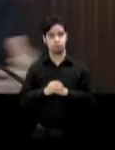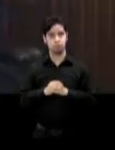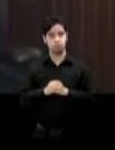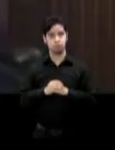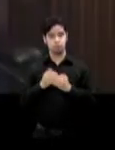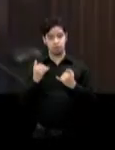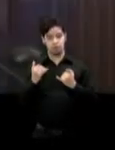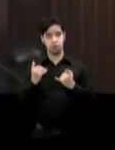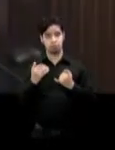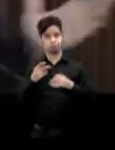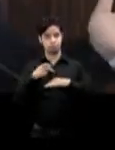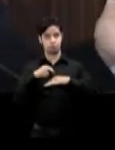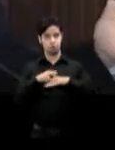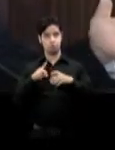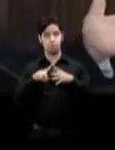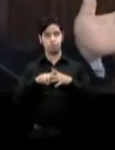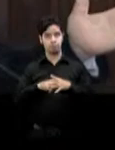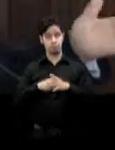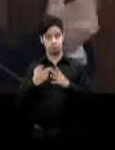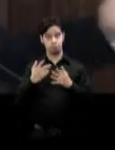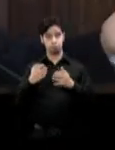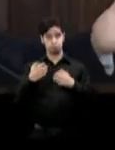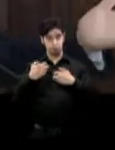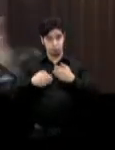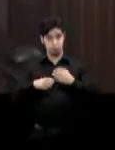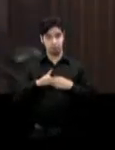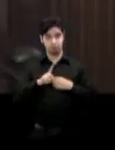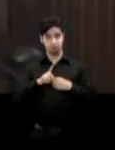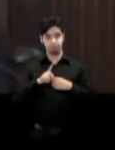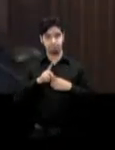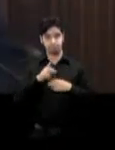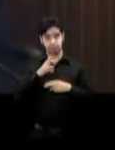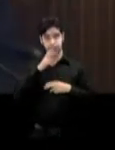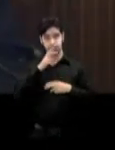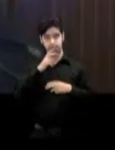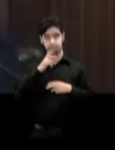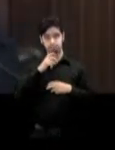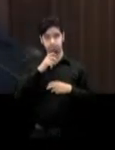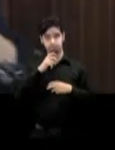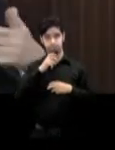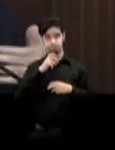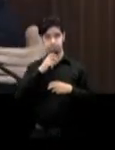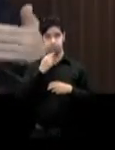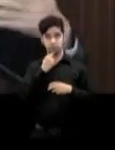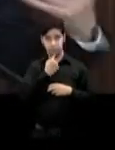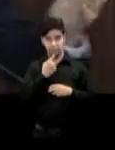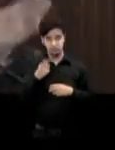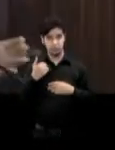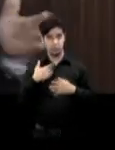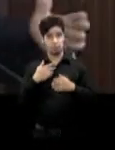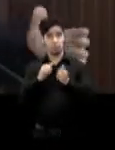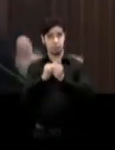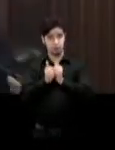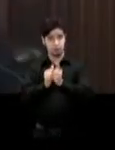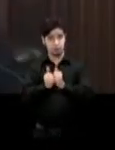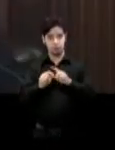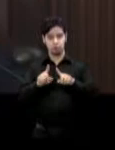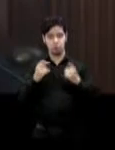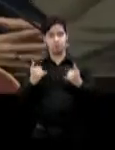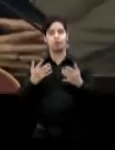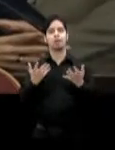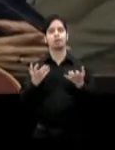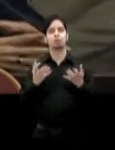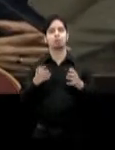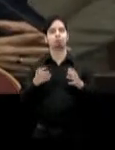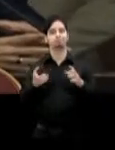problema serio de competitividad sin que hiciéramos muchas cosas o que se hiciéramos cambios importantes para poder recuperarla. Eso es lo que estamos haciendo